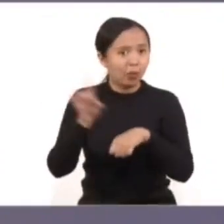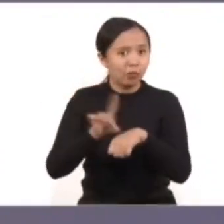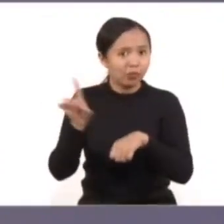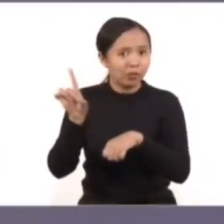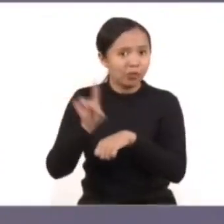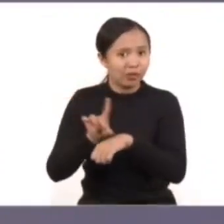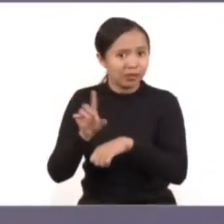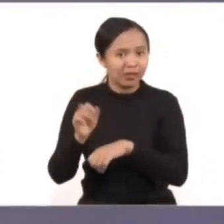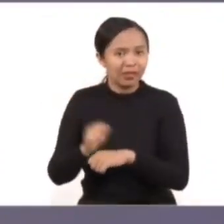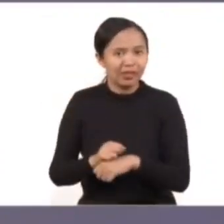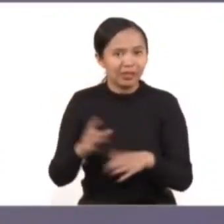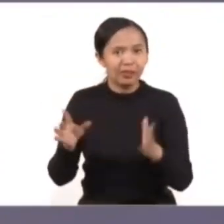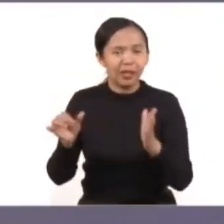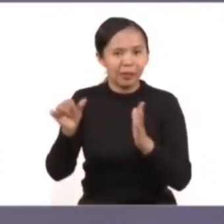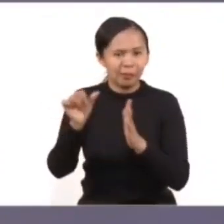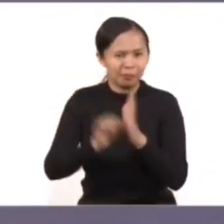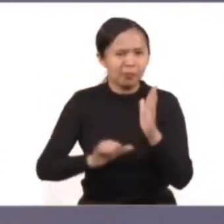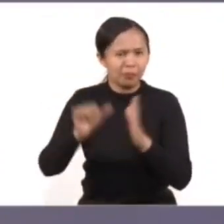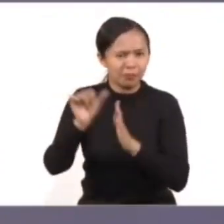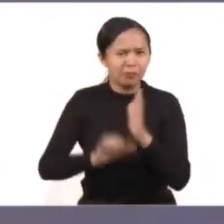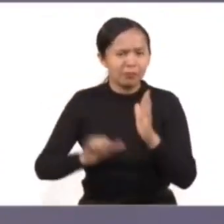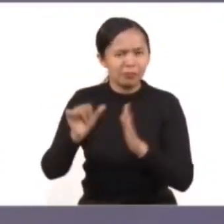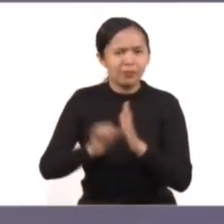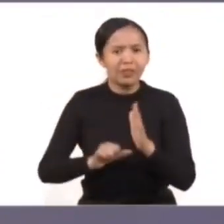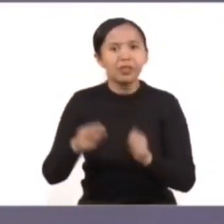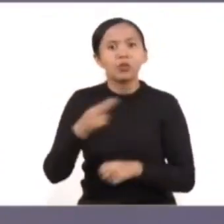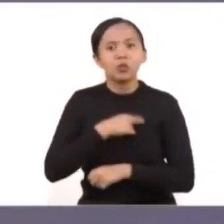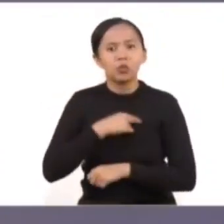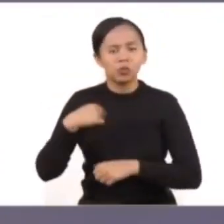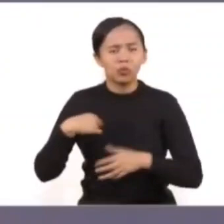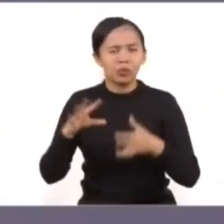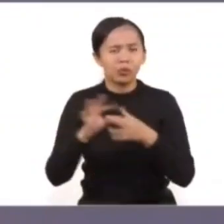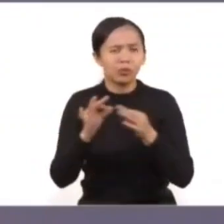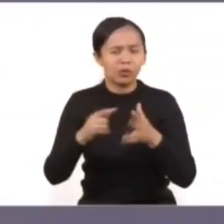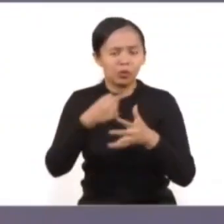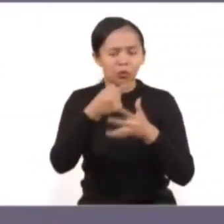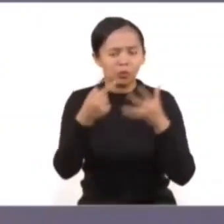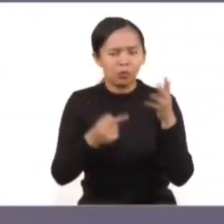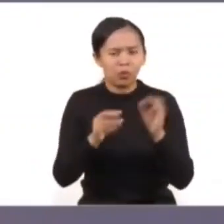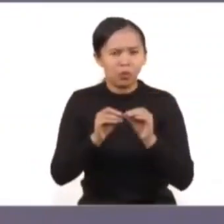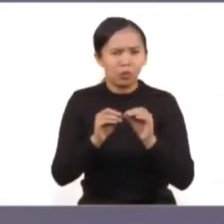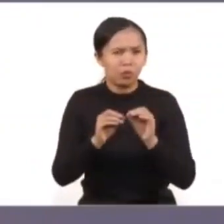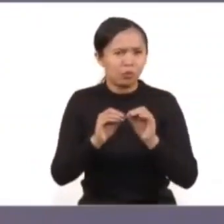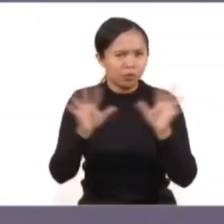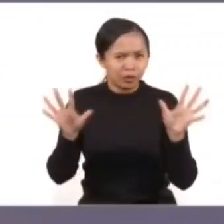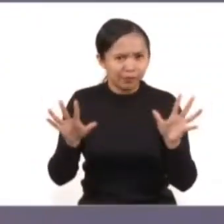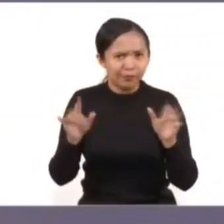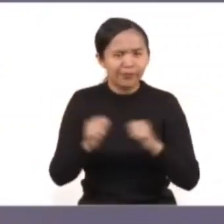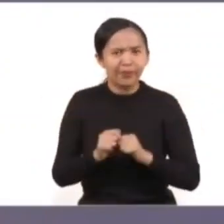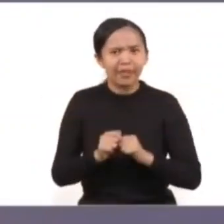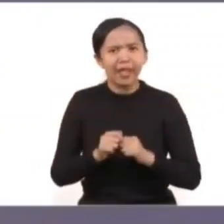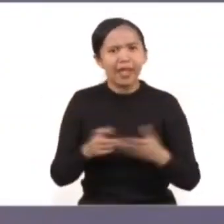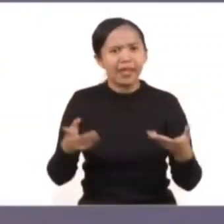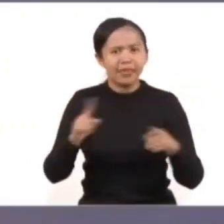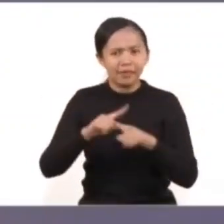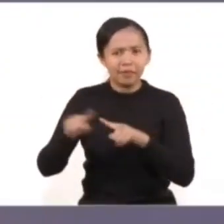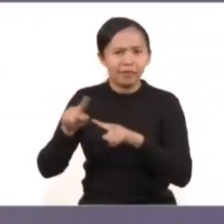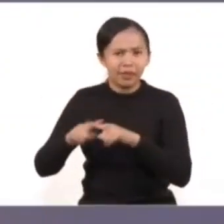reuniendo en este ejercicio de rendición de cuentas y comunicación con nuestros pares